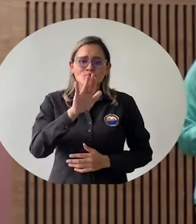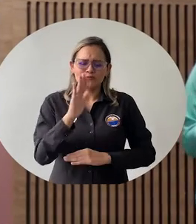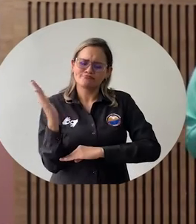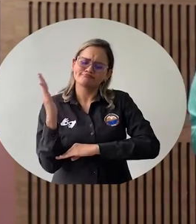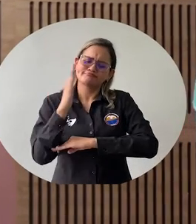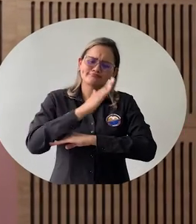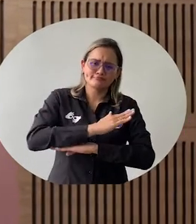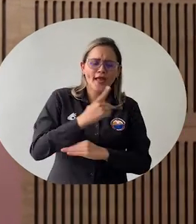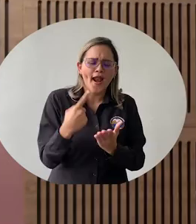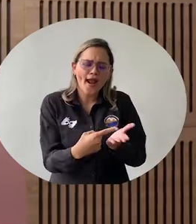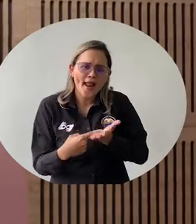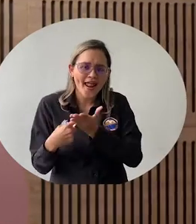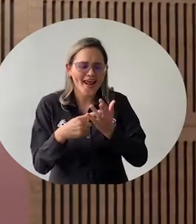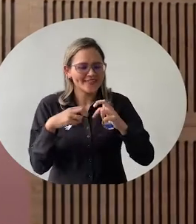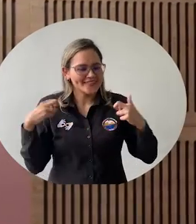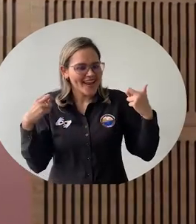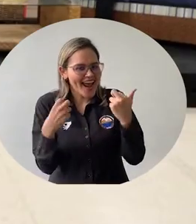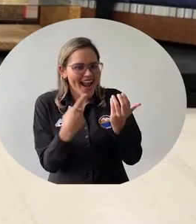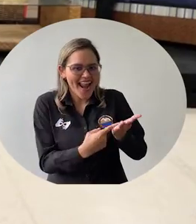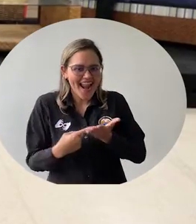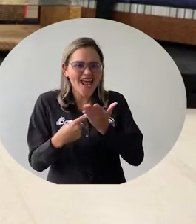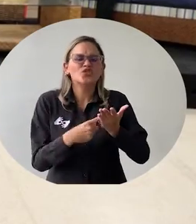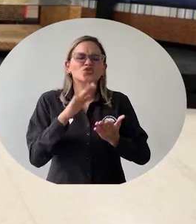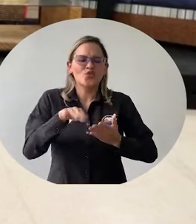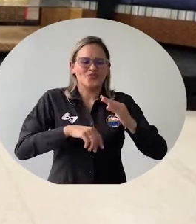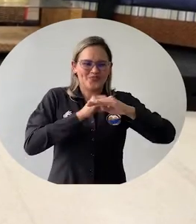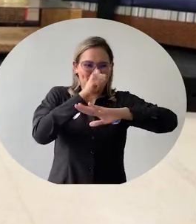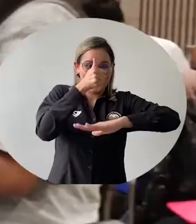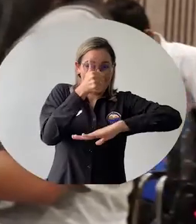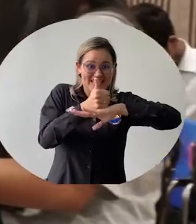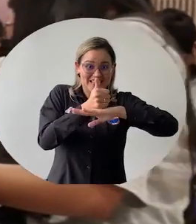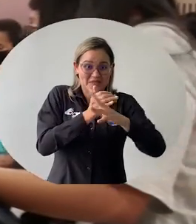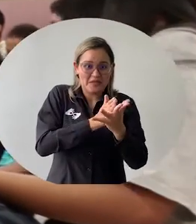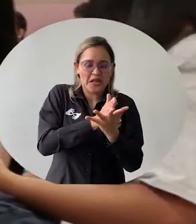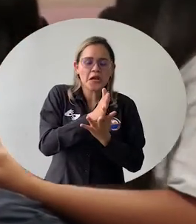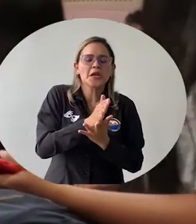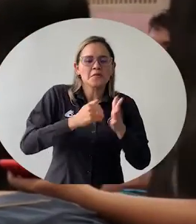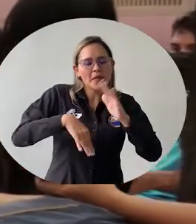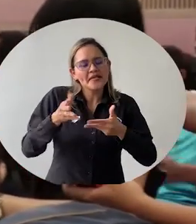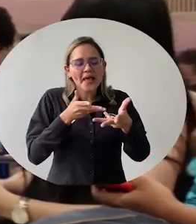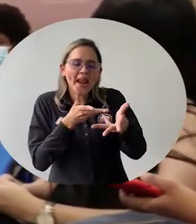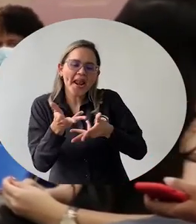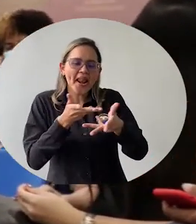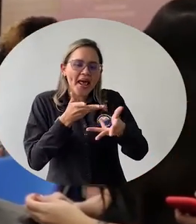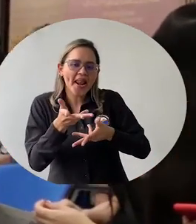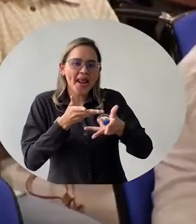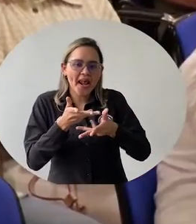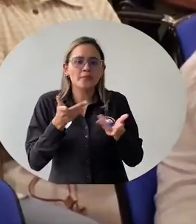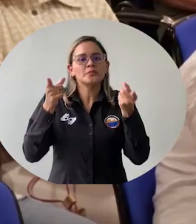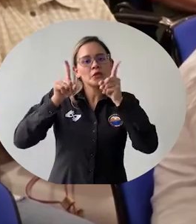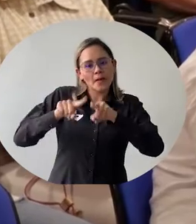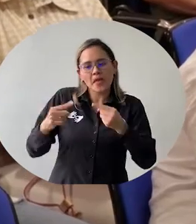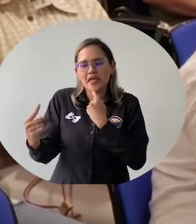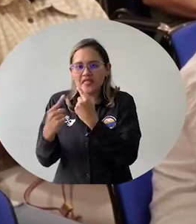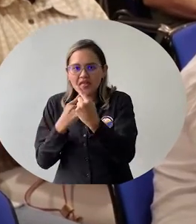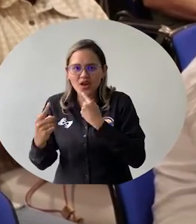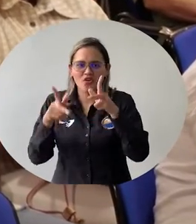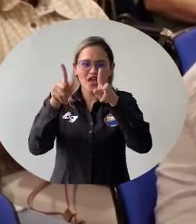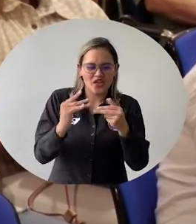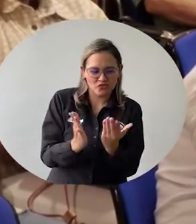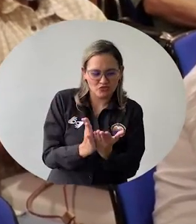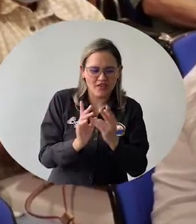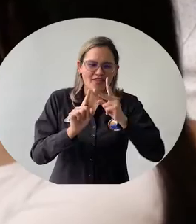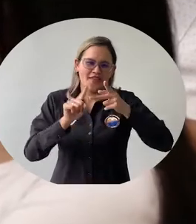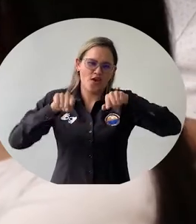En el evento se desarrolló un conversatorio con directores de programa a lo largo de su creación. También se abrió un espacio de diálogo entre